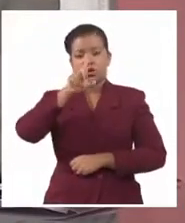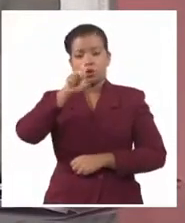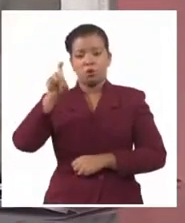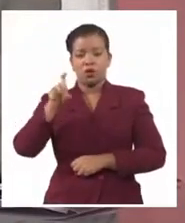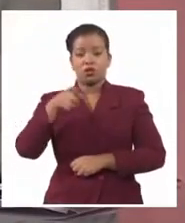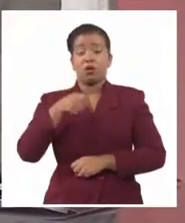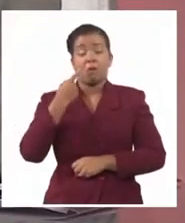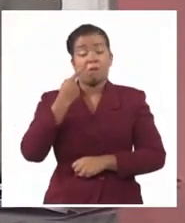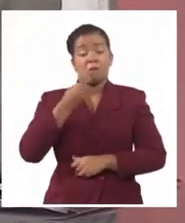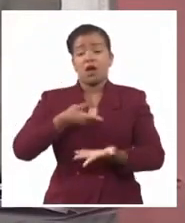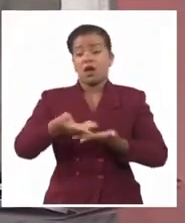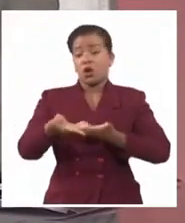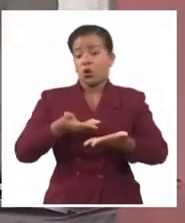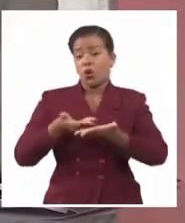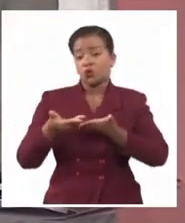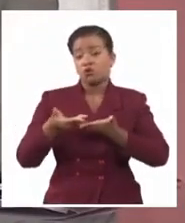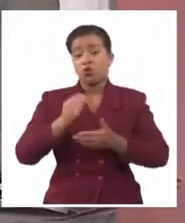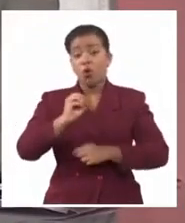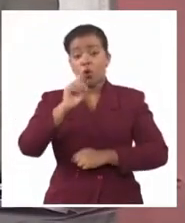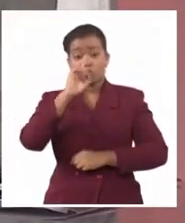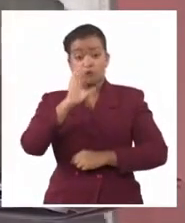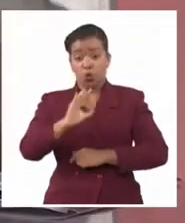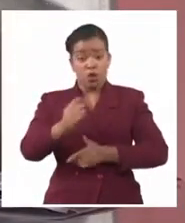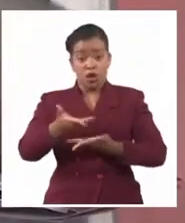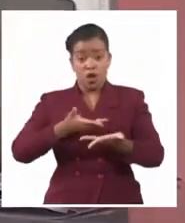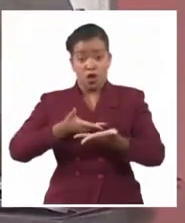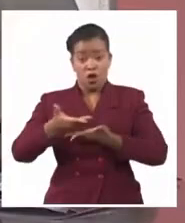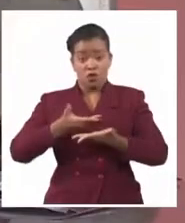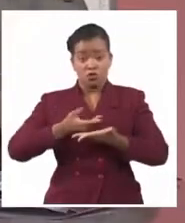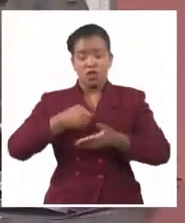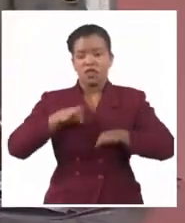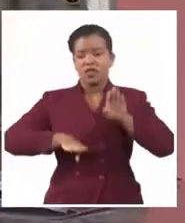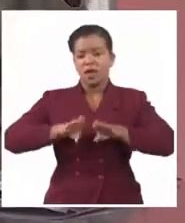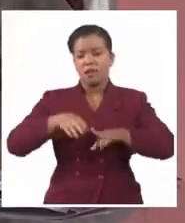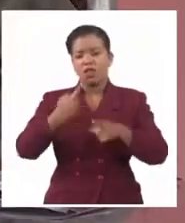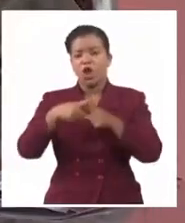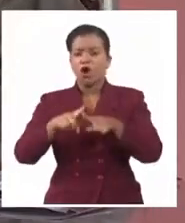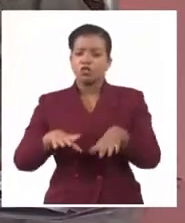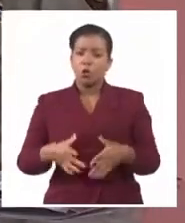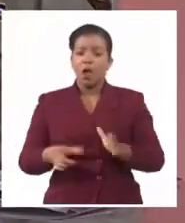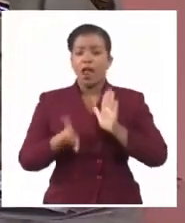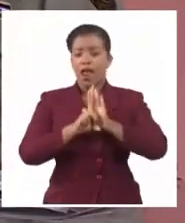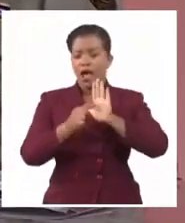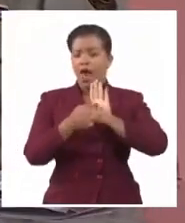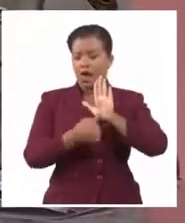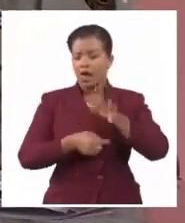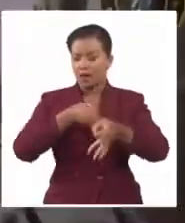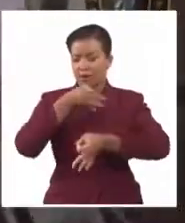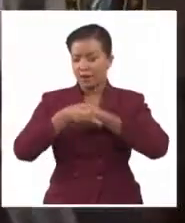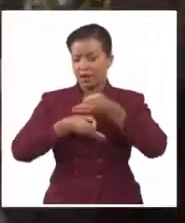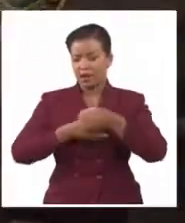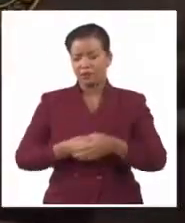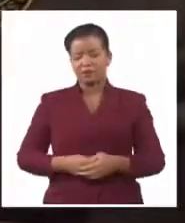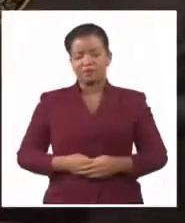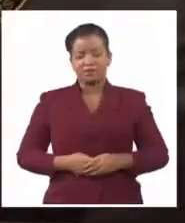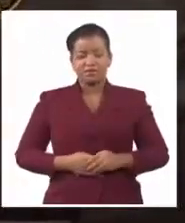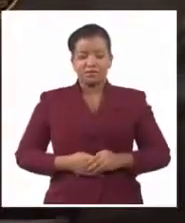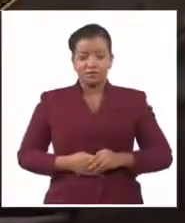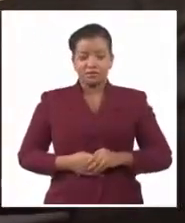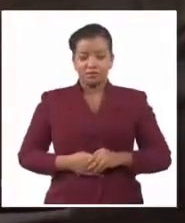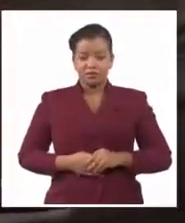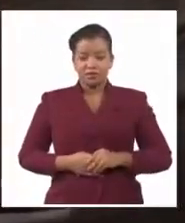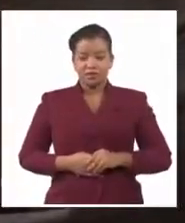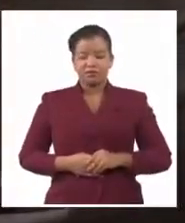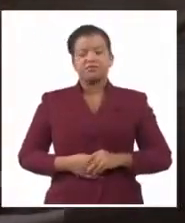comercial o no comercial tiene en cuenta, por supuesto, los elementos que están puestos en la ley. En este caso, ¿qué otros